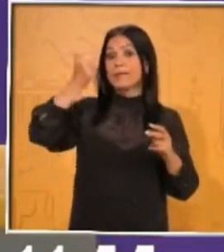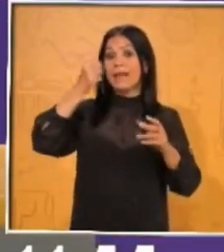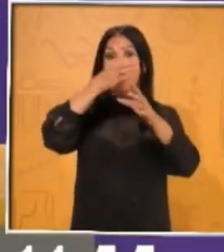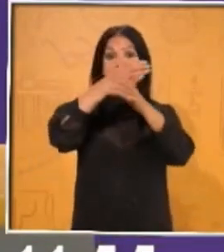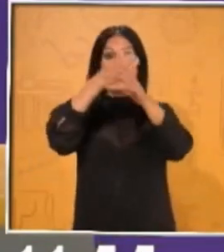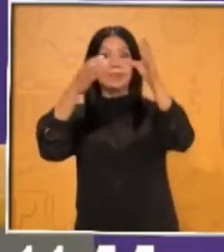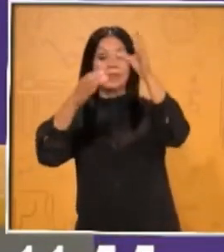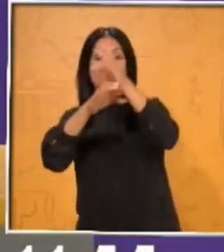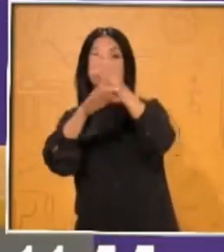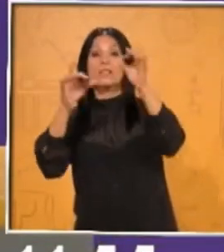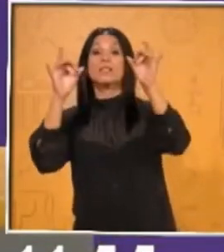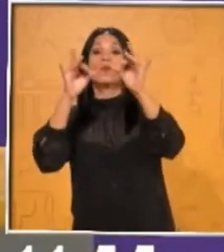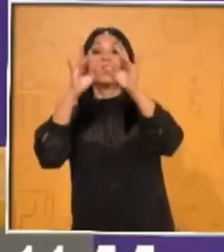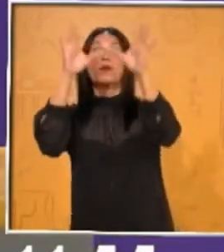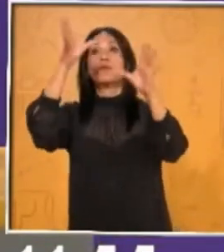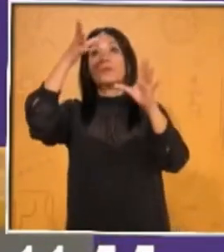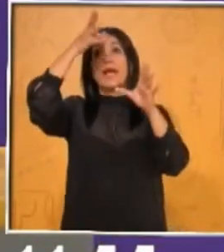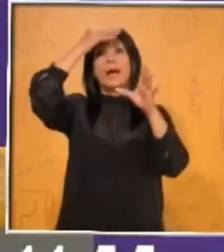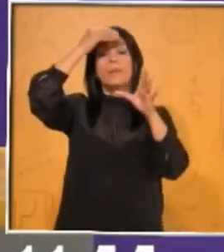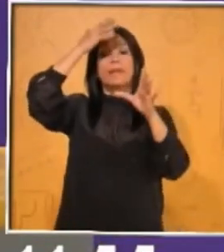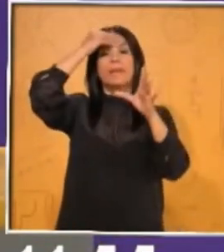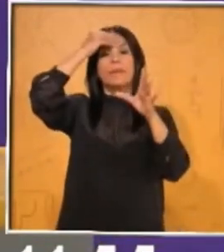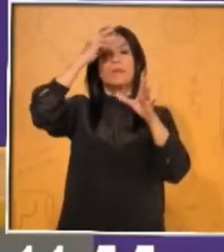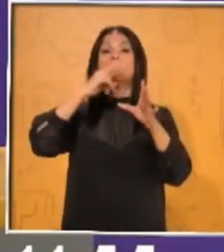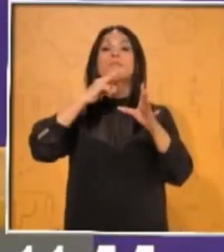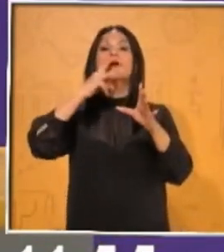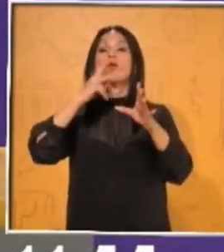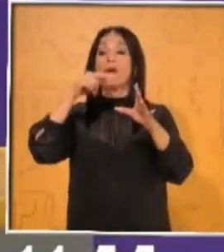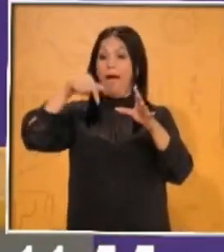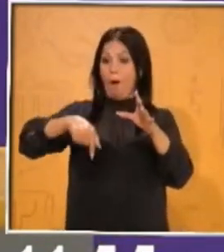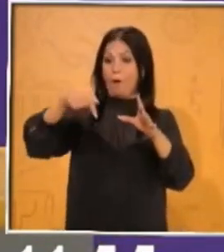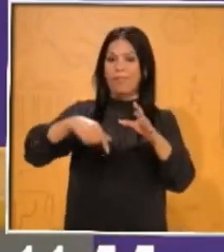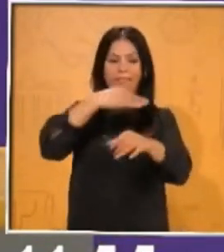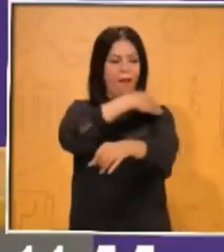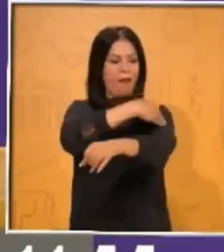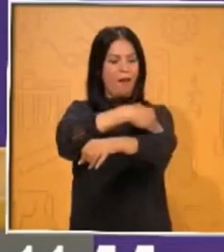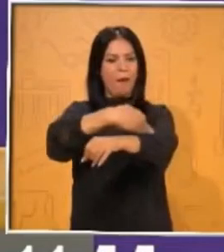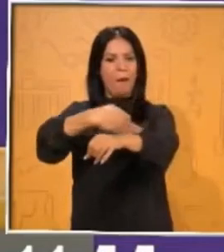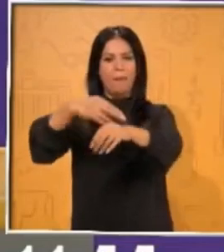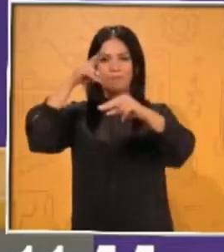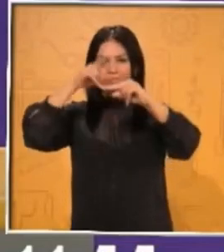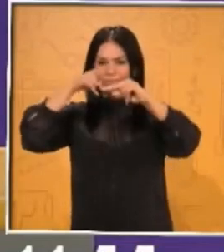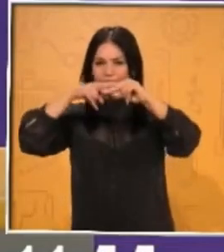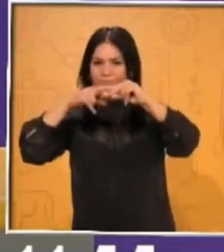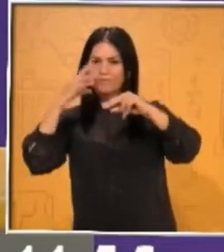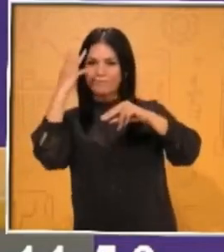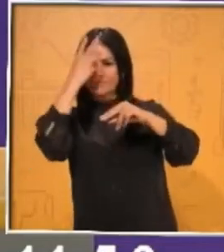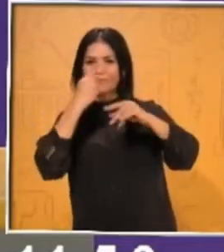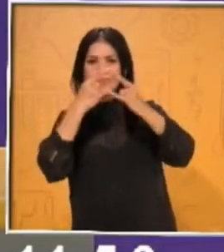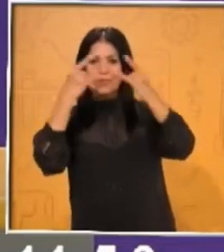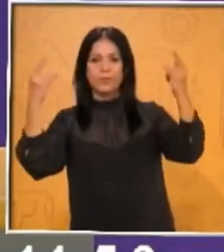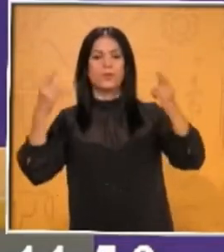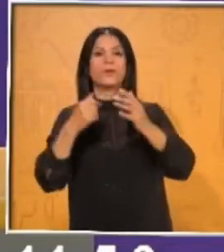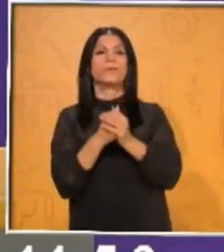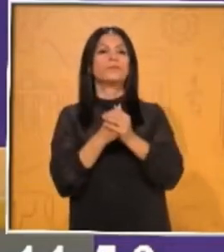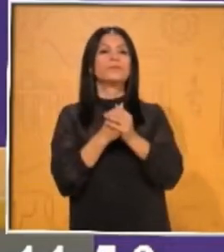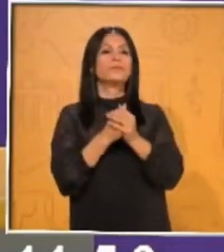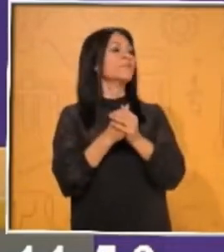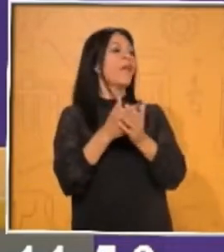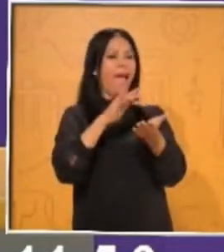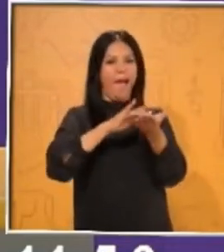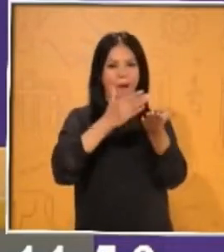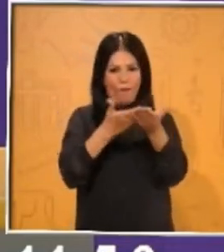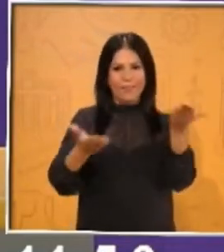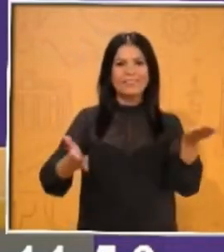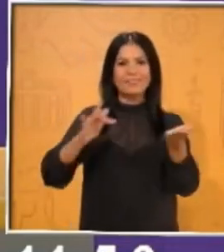cómo no, aprendiendo todos juntos en familia Elsa. Y divirtiéndonos, además. que sí. Gracias maestro Jaime, quiero agradecer a la profesora Rosy